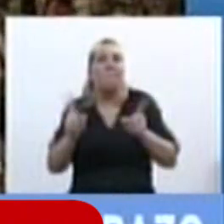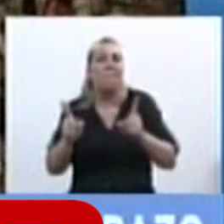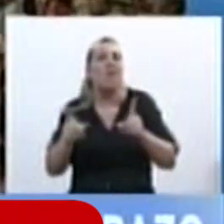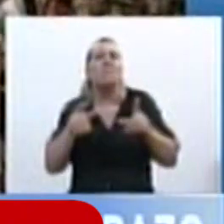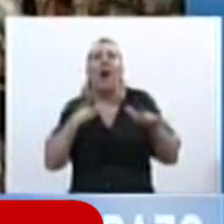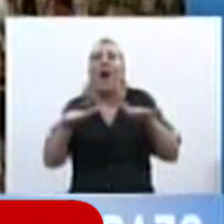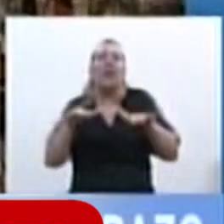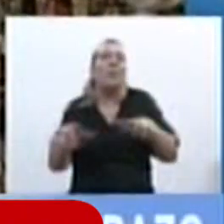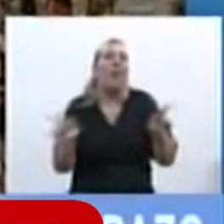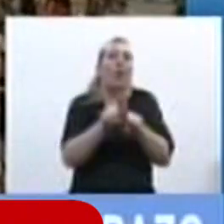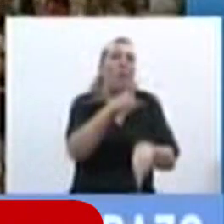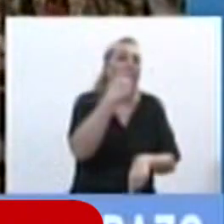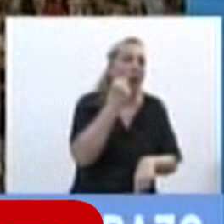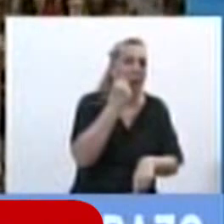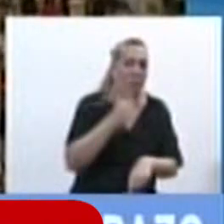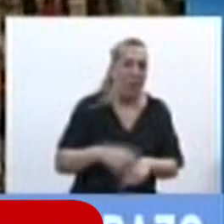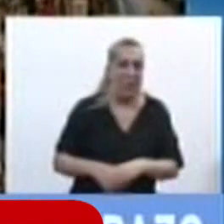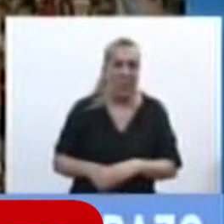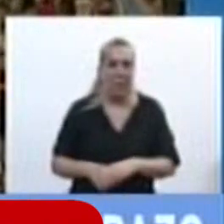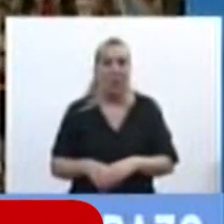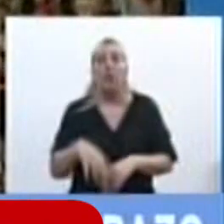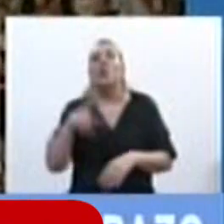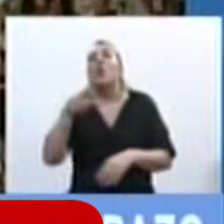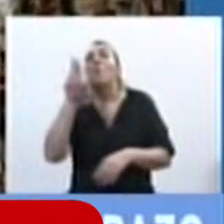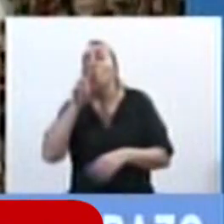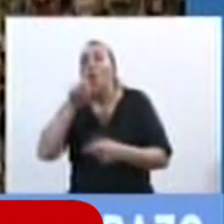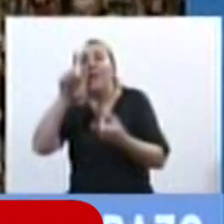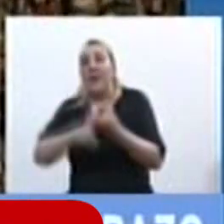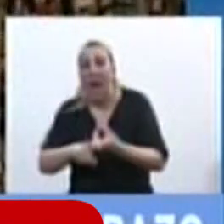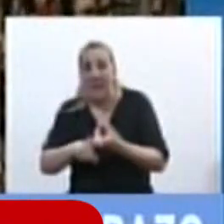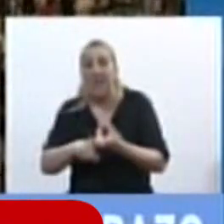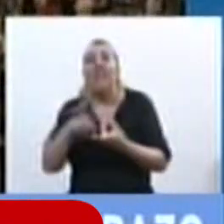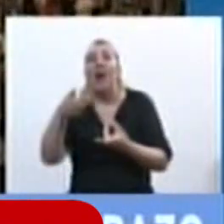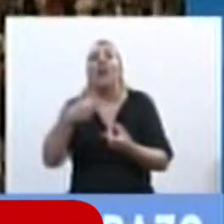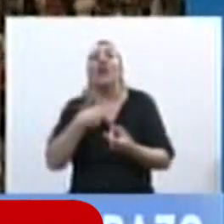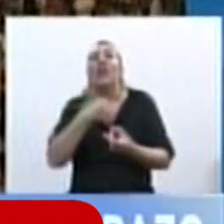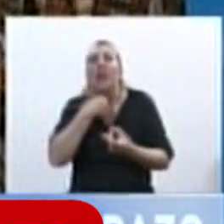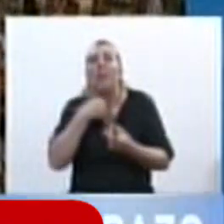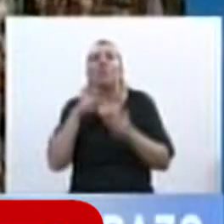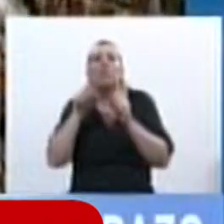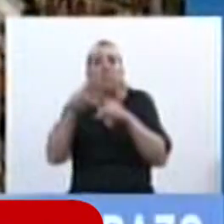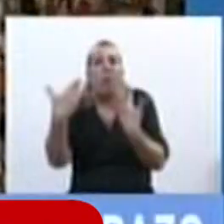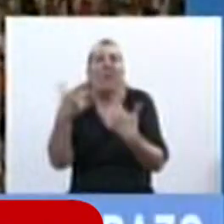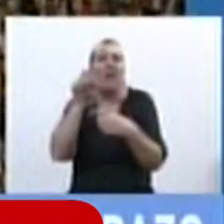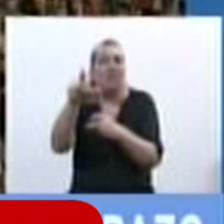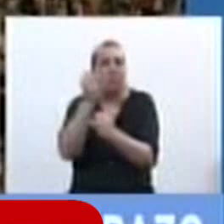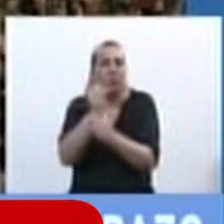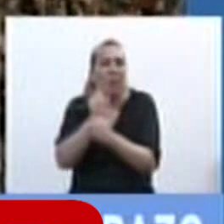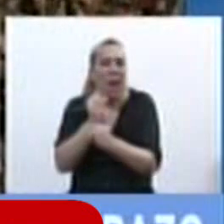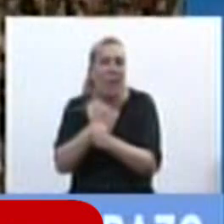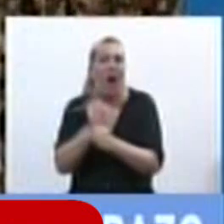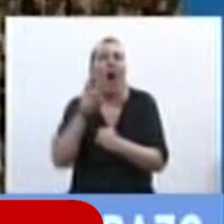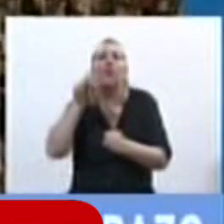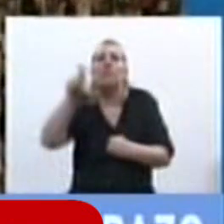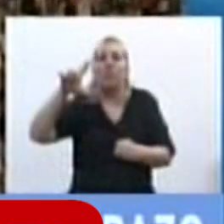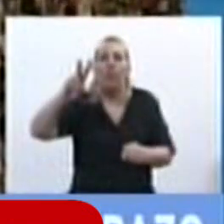actividades sanas que el hombre. Cuanto a la mujer casada, aspiramos a que pueda ejercer su profesión, disponer de sus